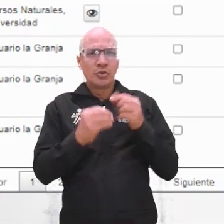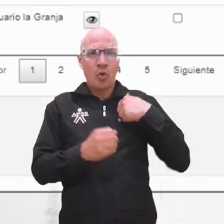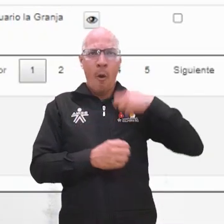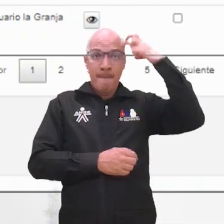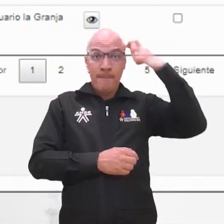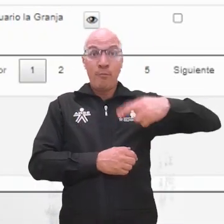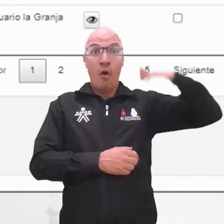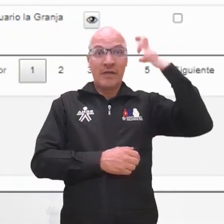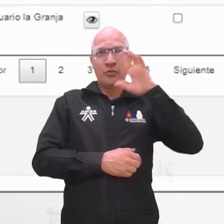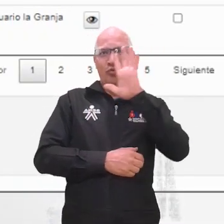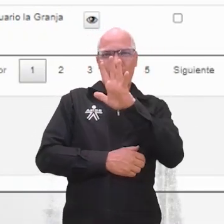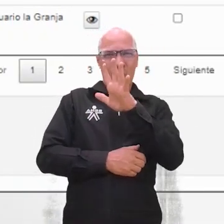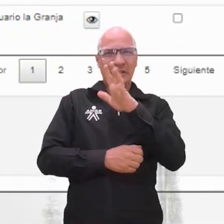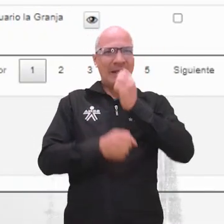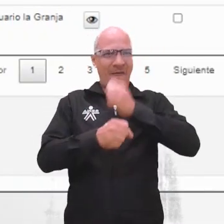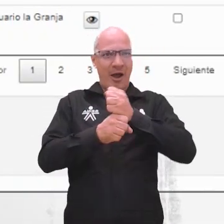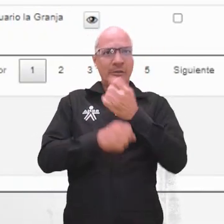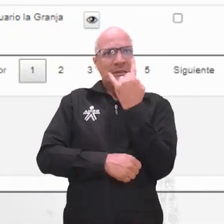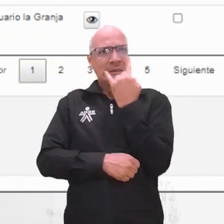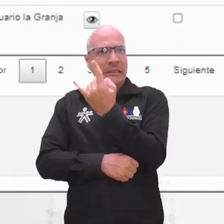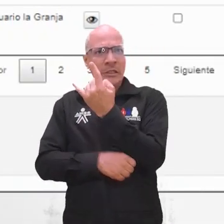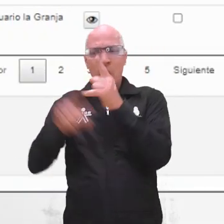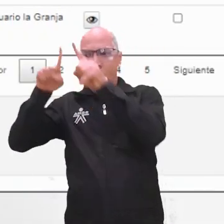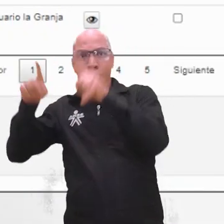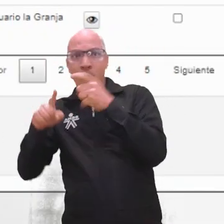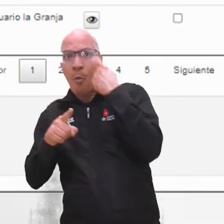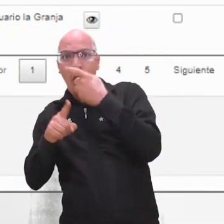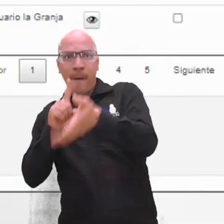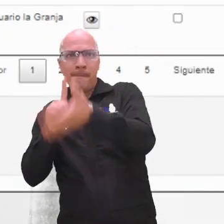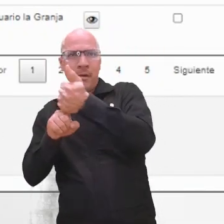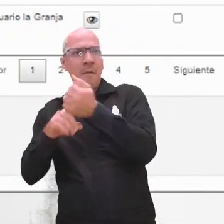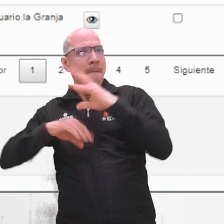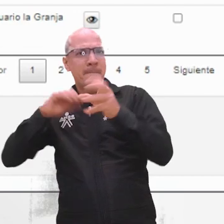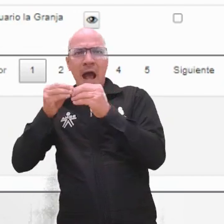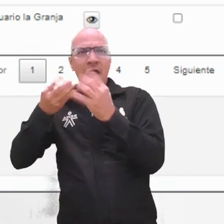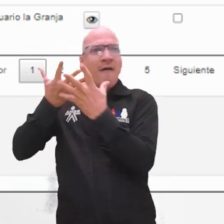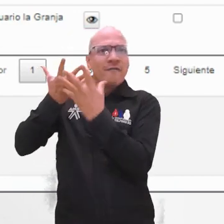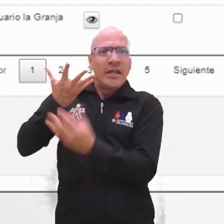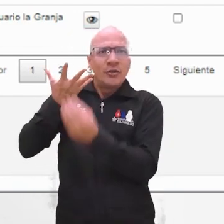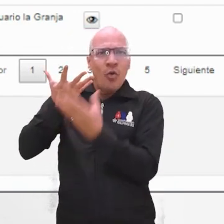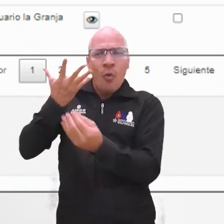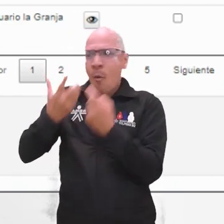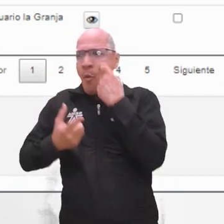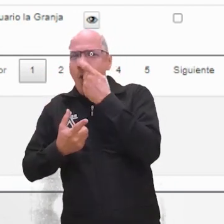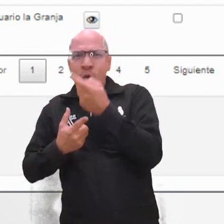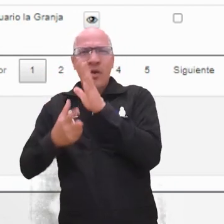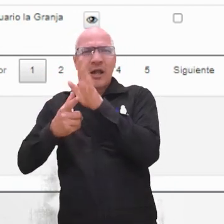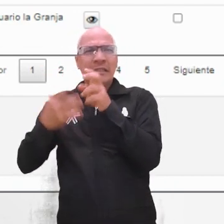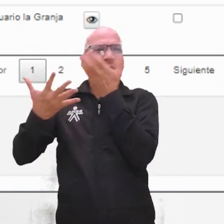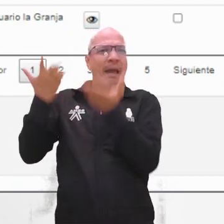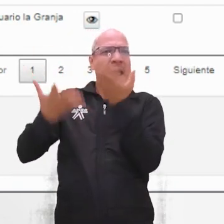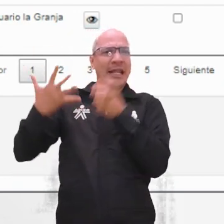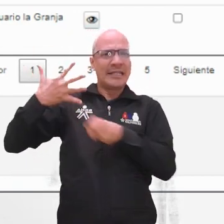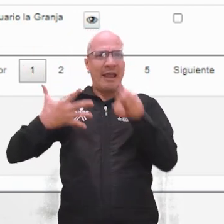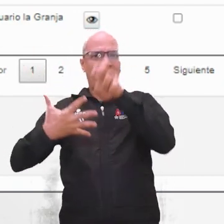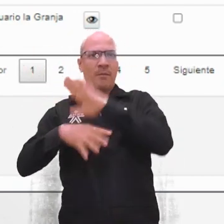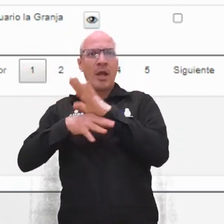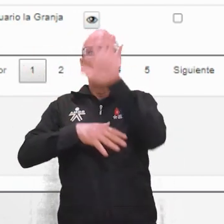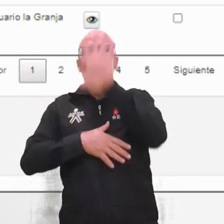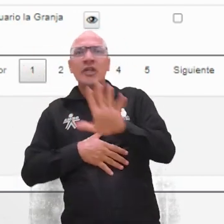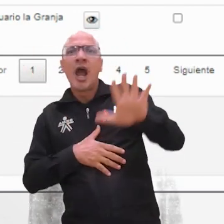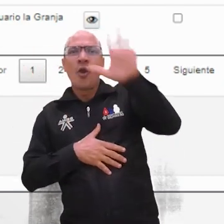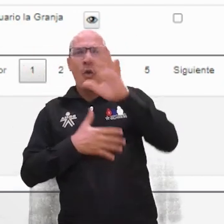hoja de vida. Digita la ocupación o profesión de tu interés en el recuadro Buscar. También puedes usar filtros de búsqueda que te da la